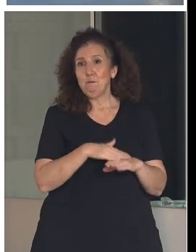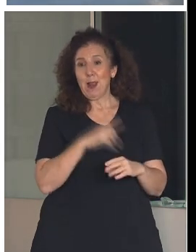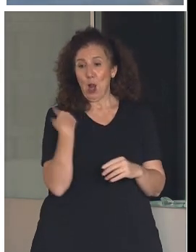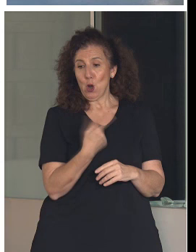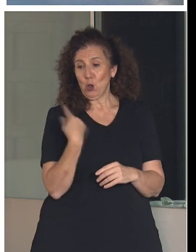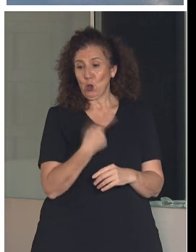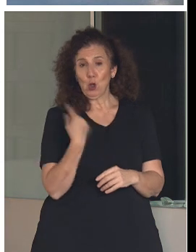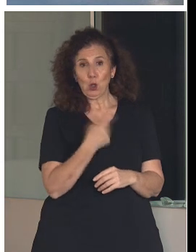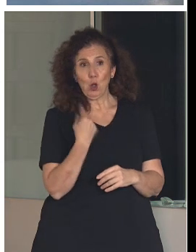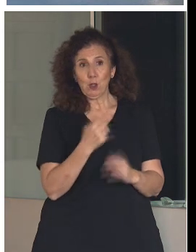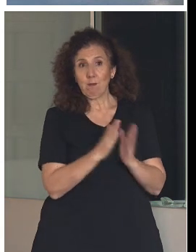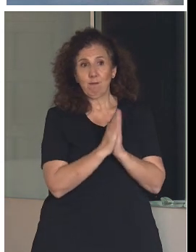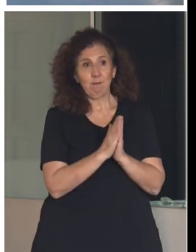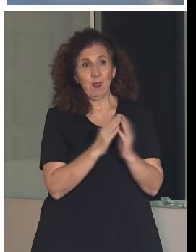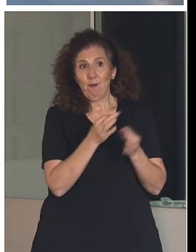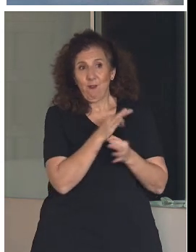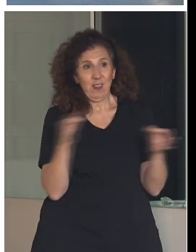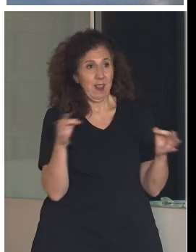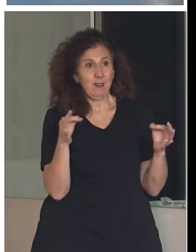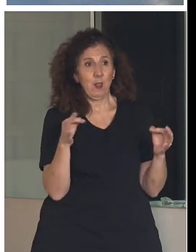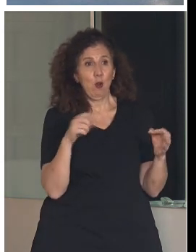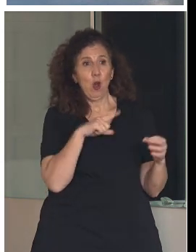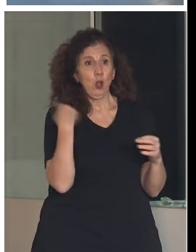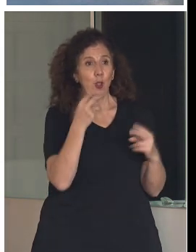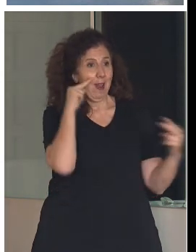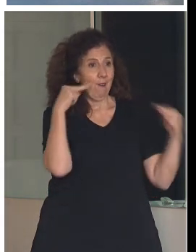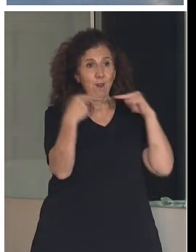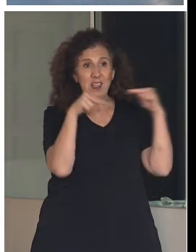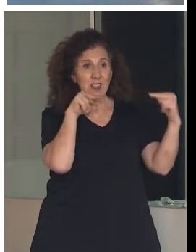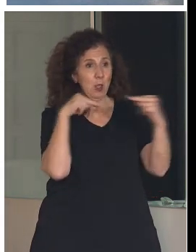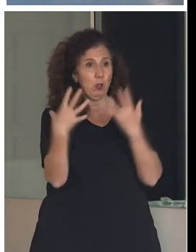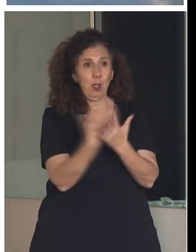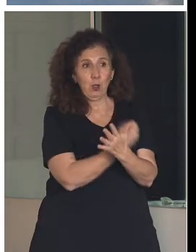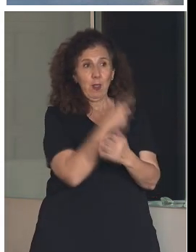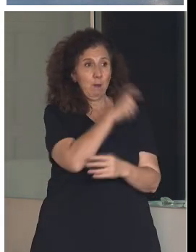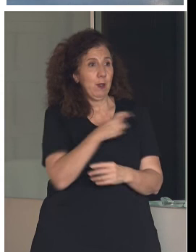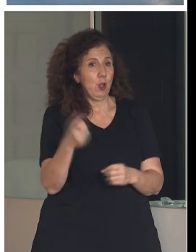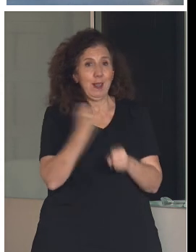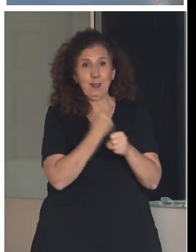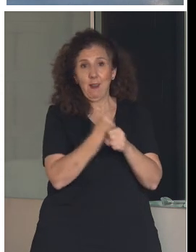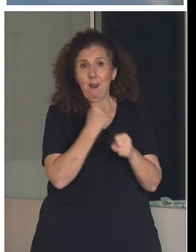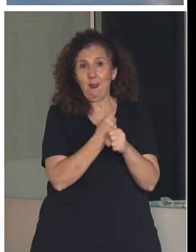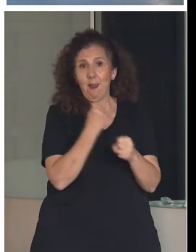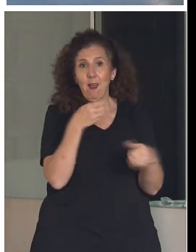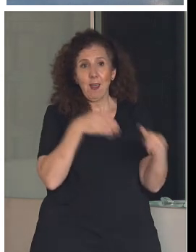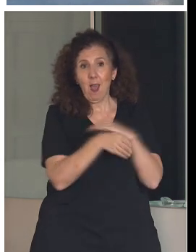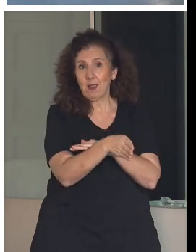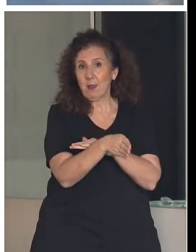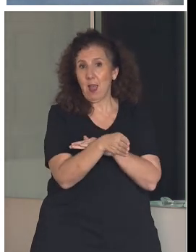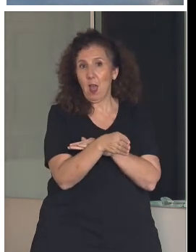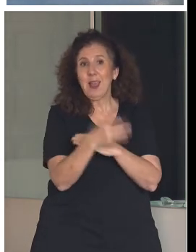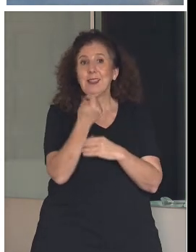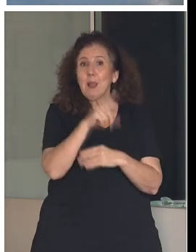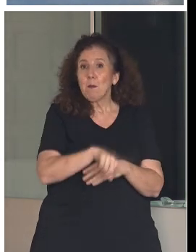tener la visión desde todos los grupos que trabajan en la accesibilidad y una evaluación sobre cómo